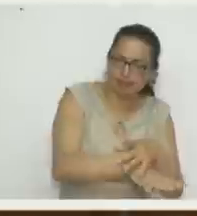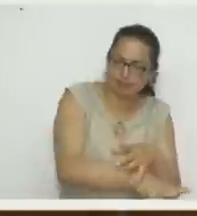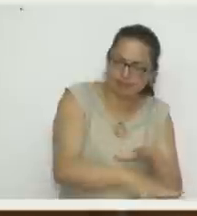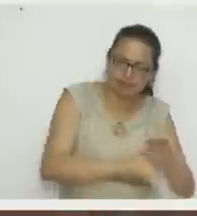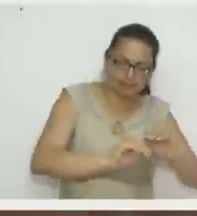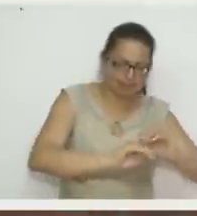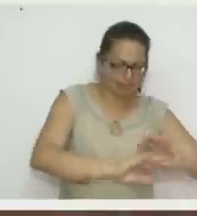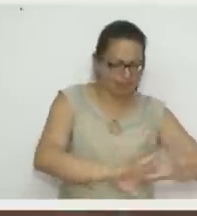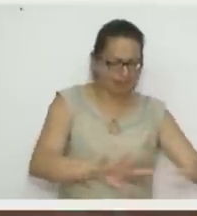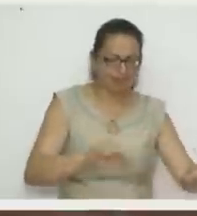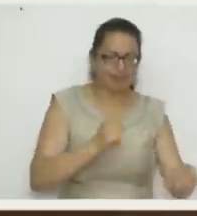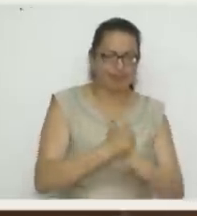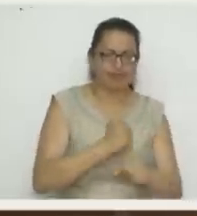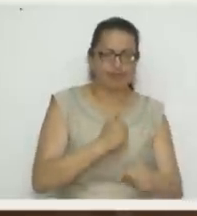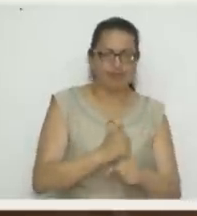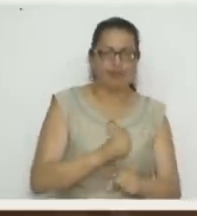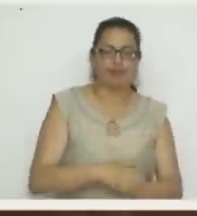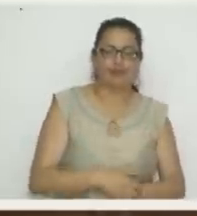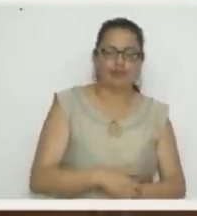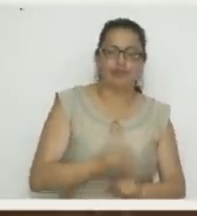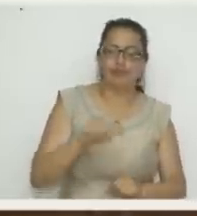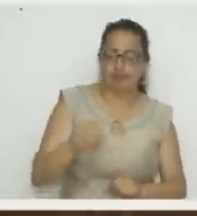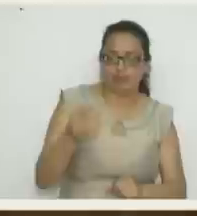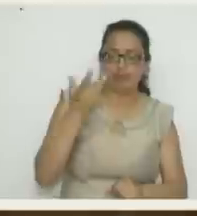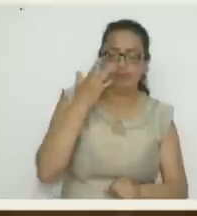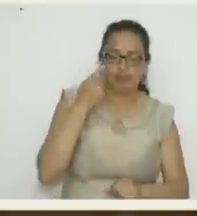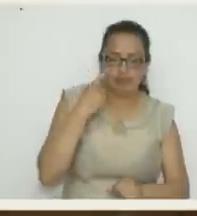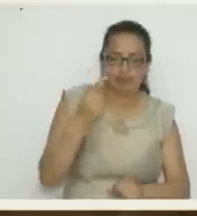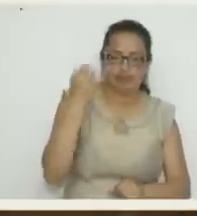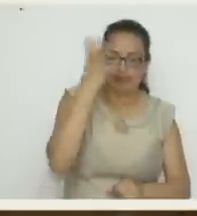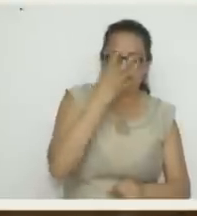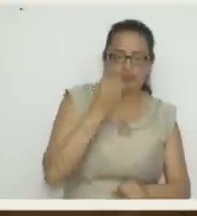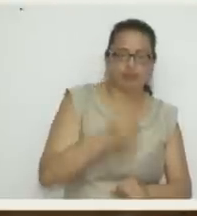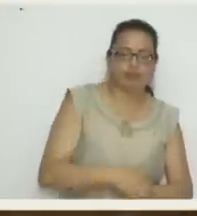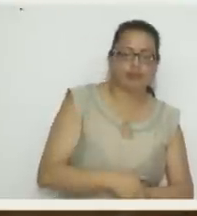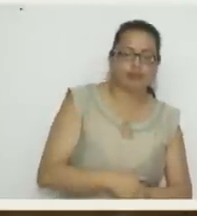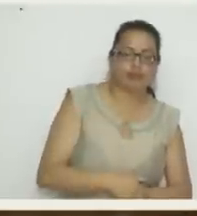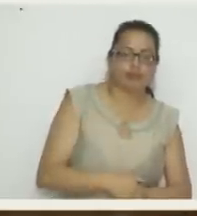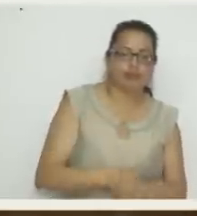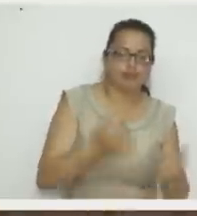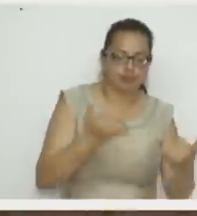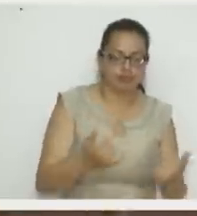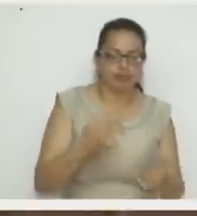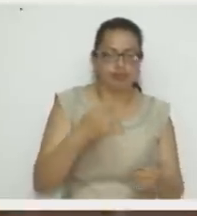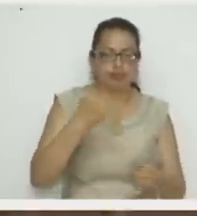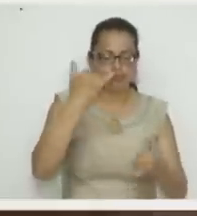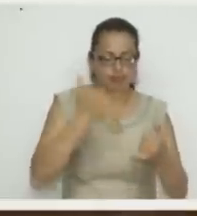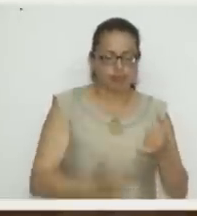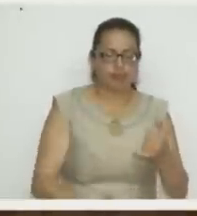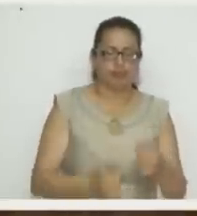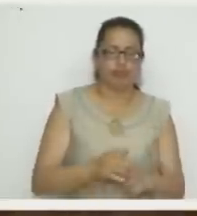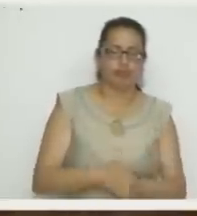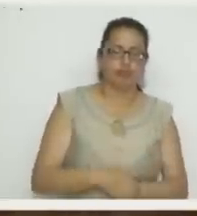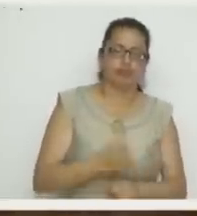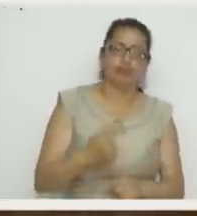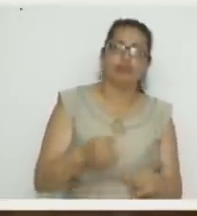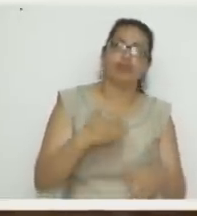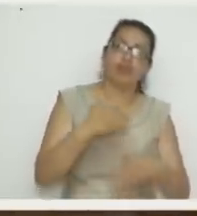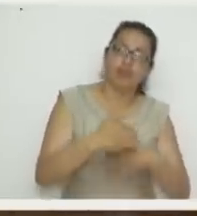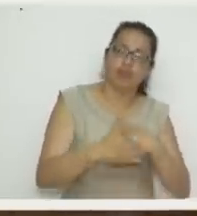proyecto, ¿no? Se ve más bonito. Sí, señora. Bueno, acá ya voy terminando, hoy voy como despacio.